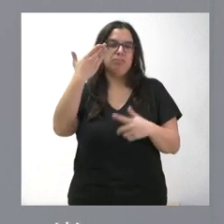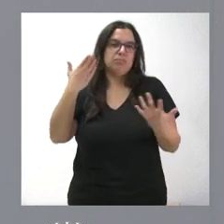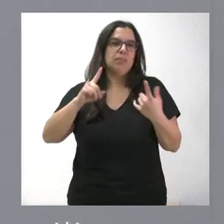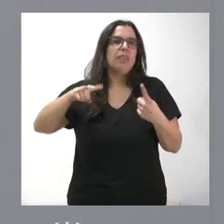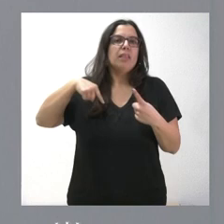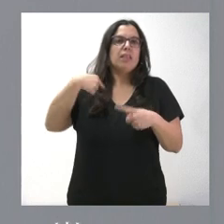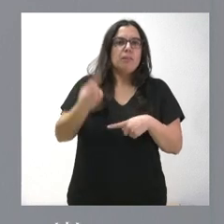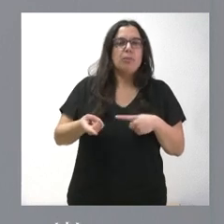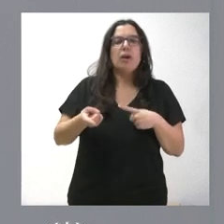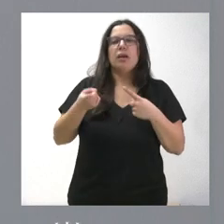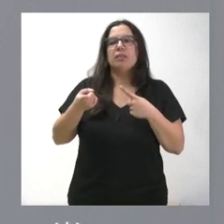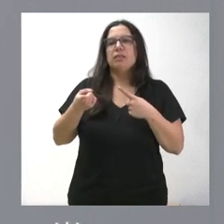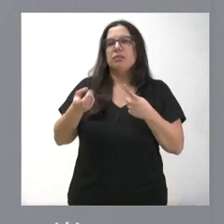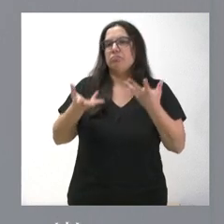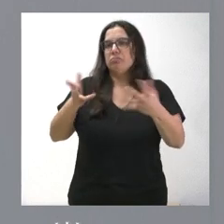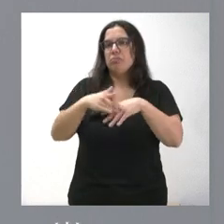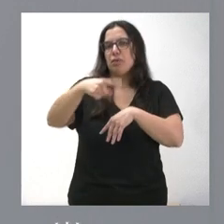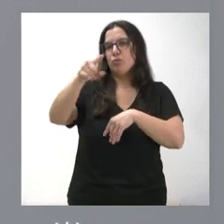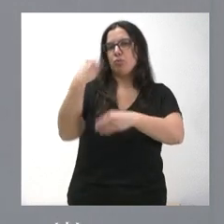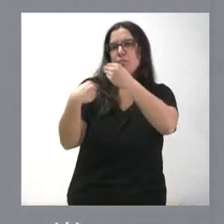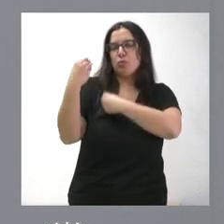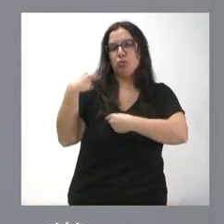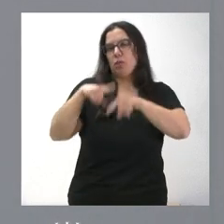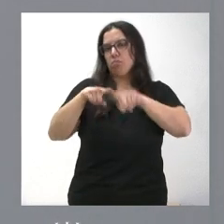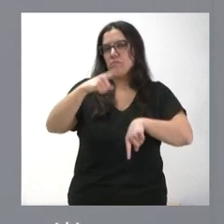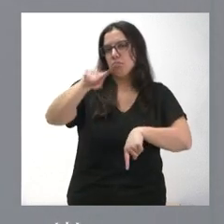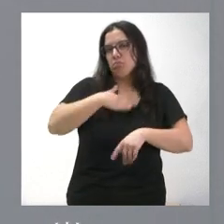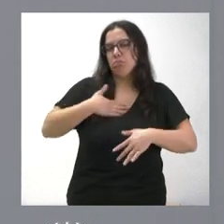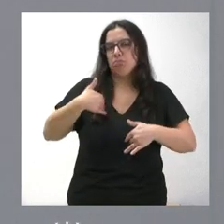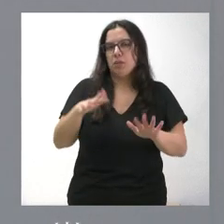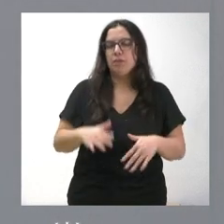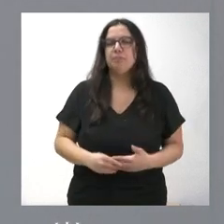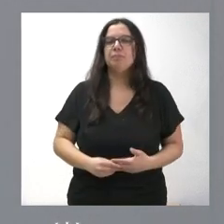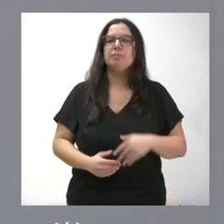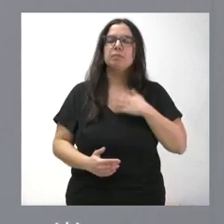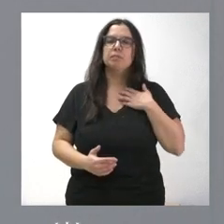ya pues estamos a su disposición para las preguntas que estén oportuno realizar.